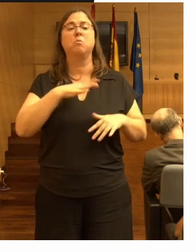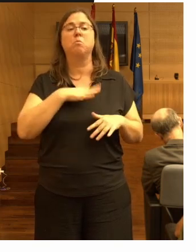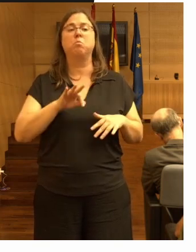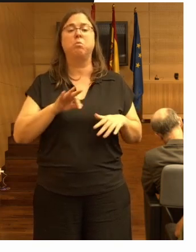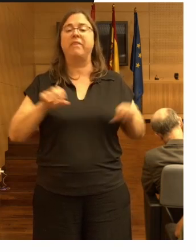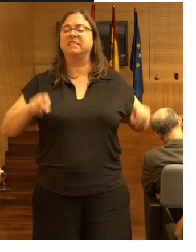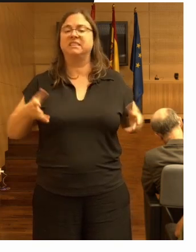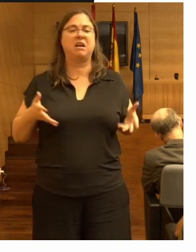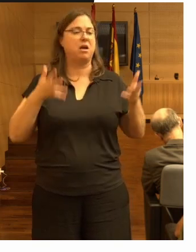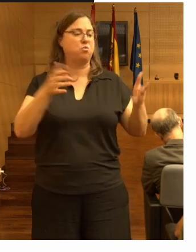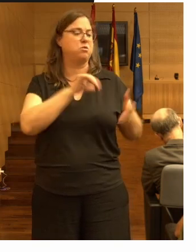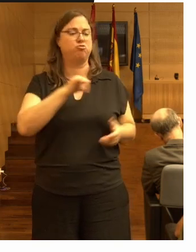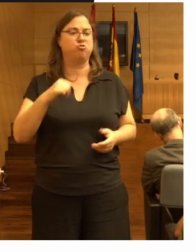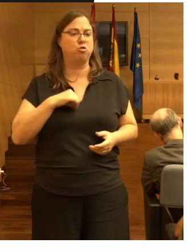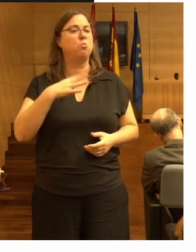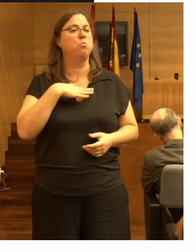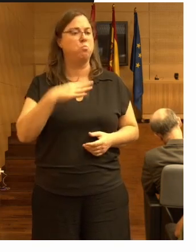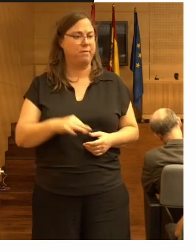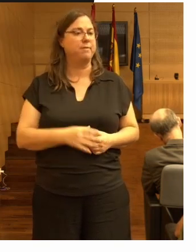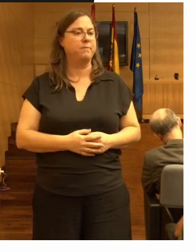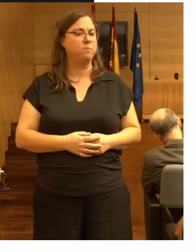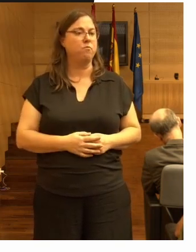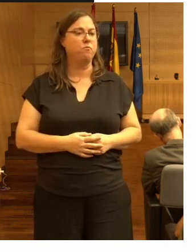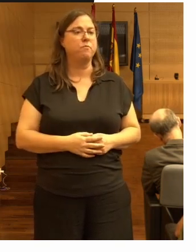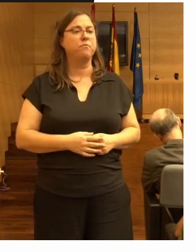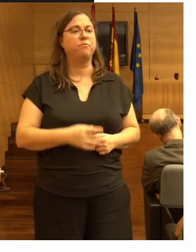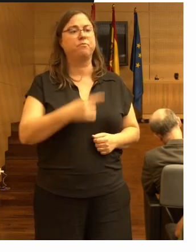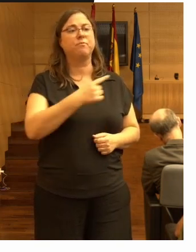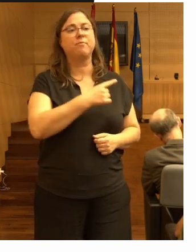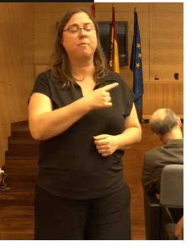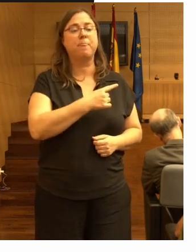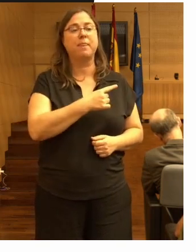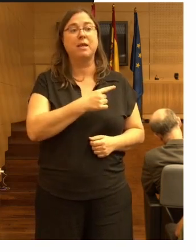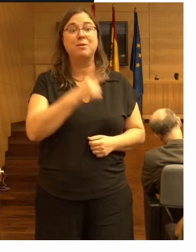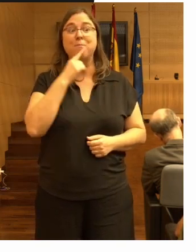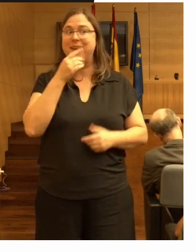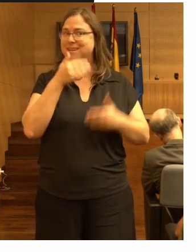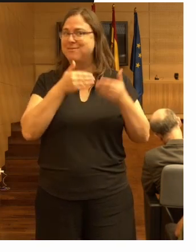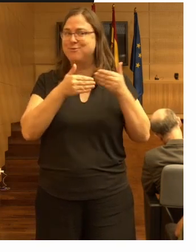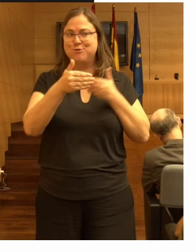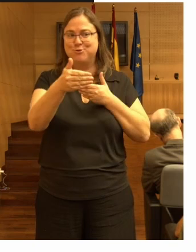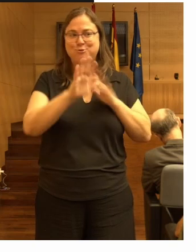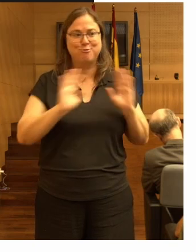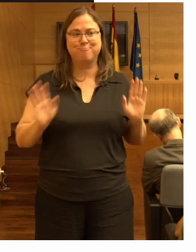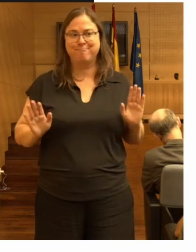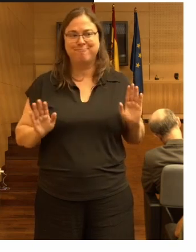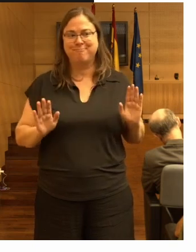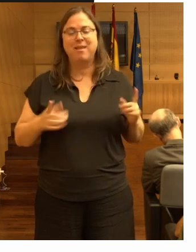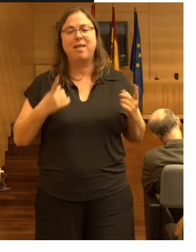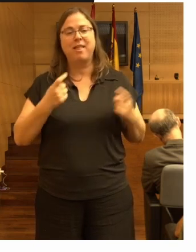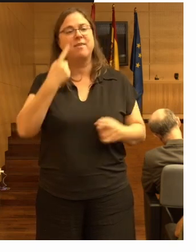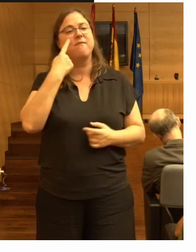ayuda de otra persona esto es una mirada hacia el futuro hay que ver hay cómo